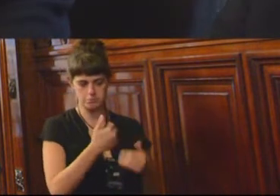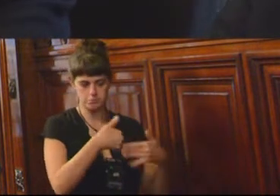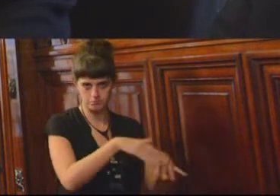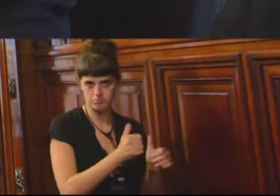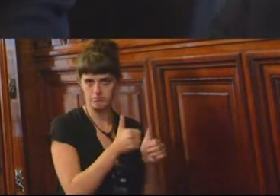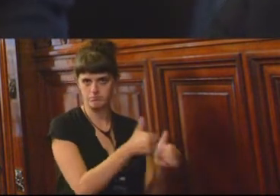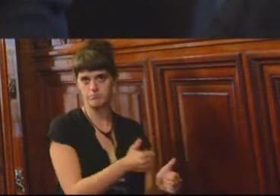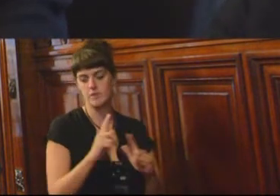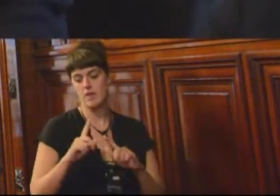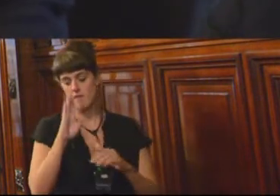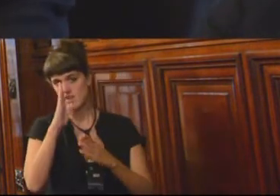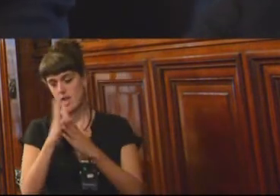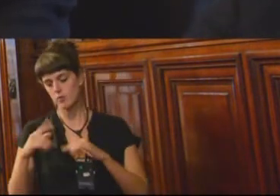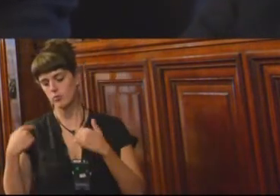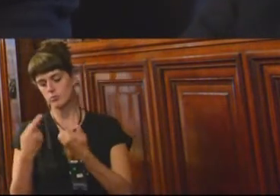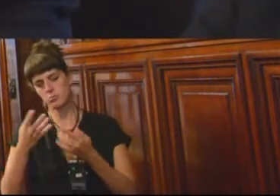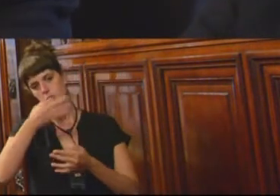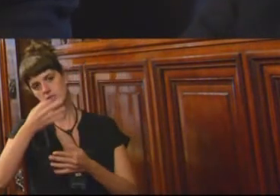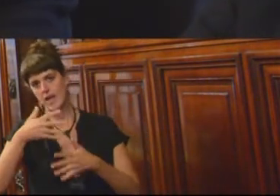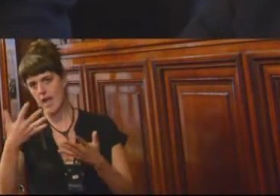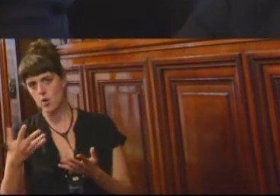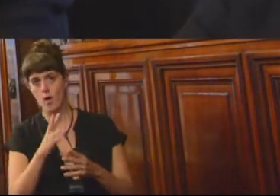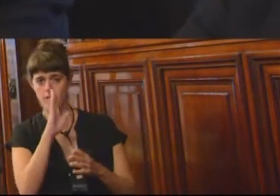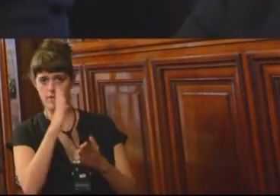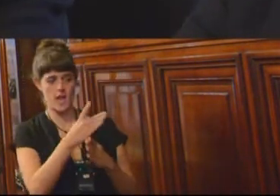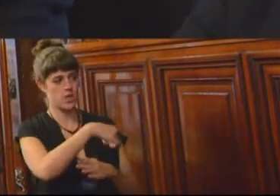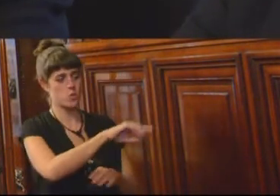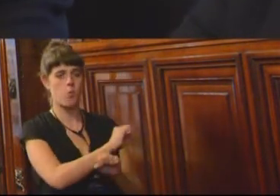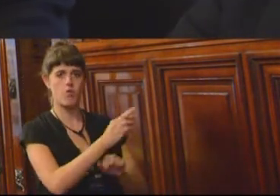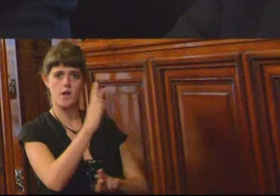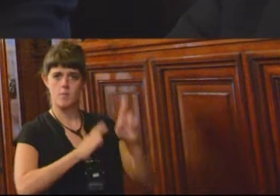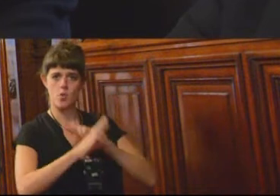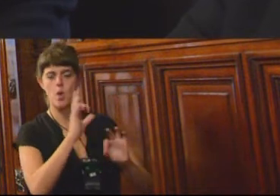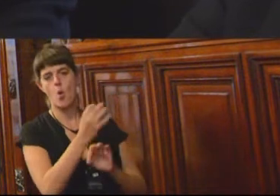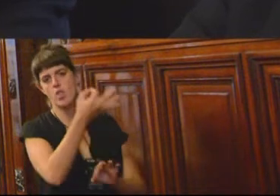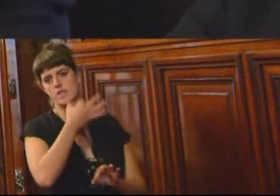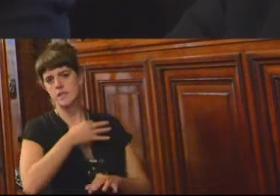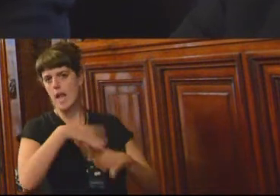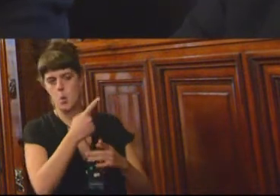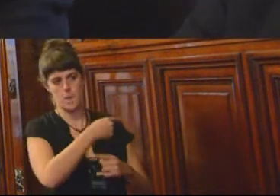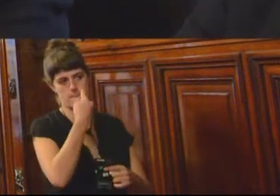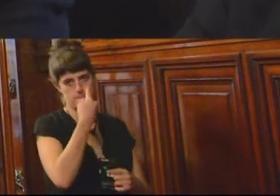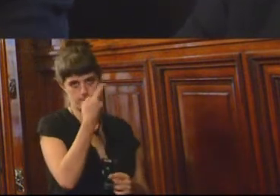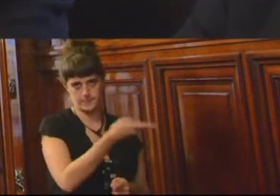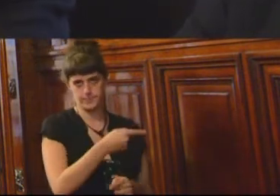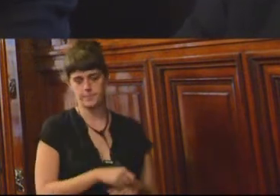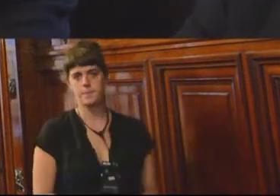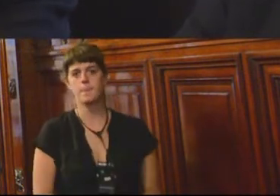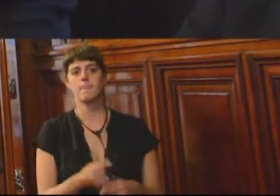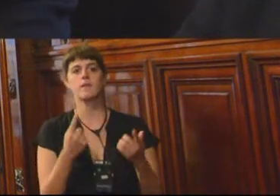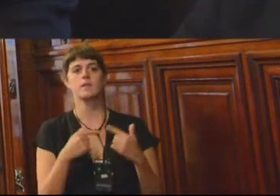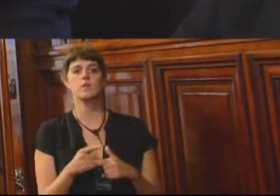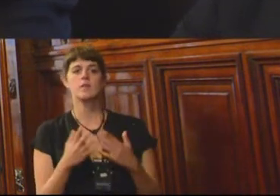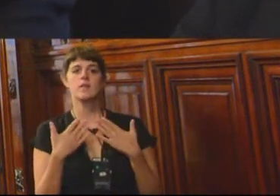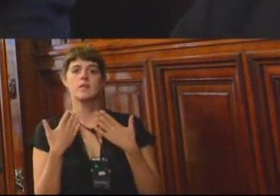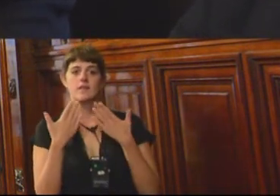podrán responder o comentar lo que resulte más de su interés. Entonces agradeceré que al